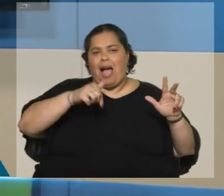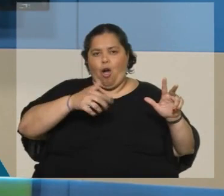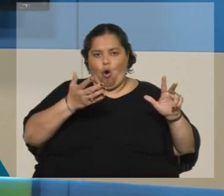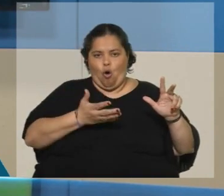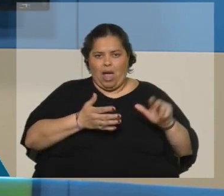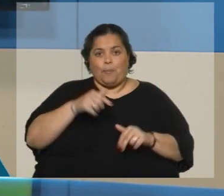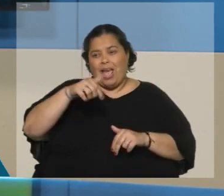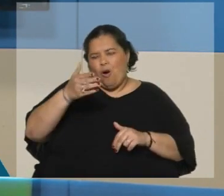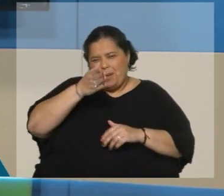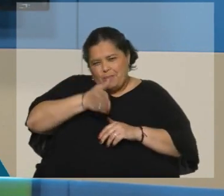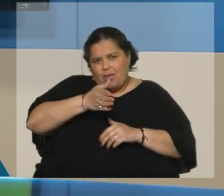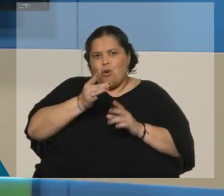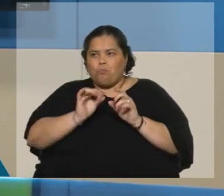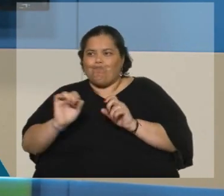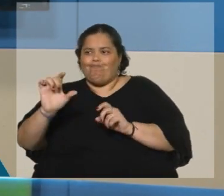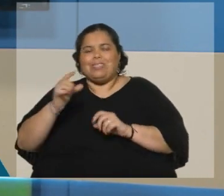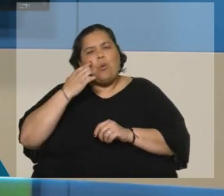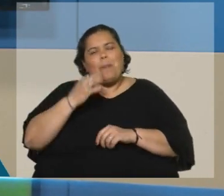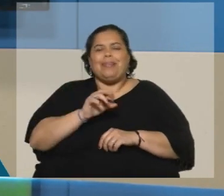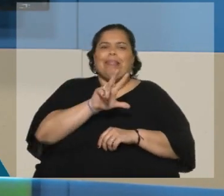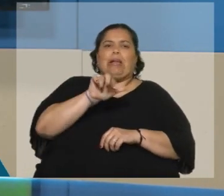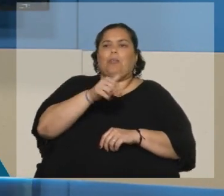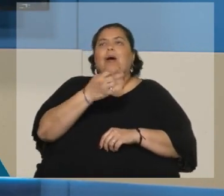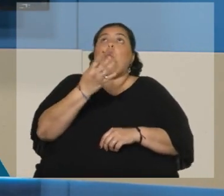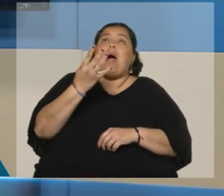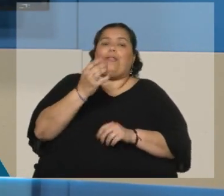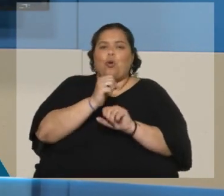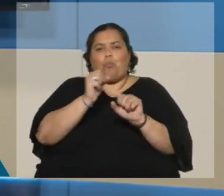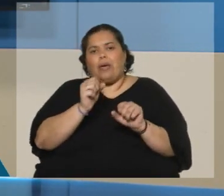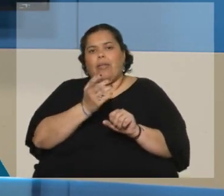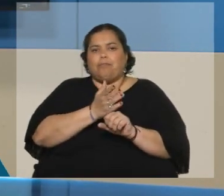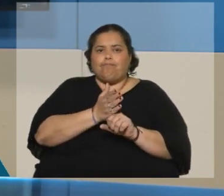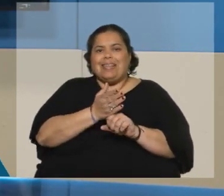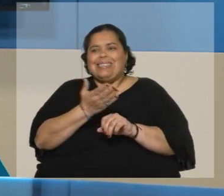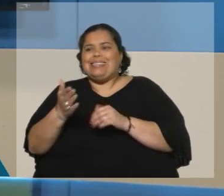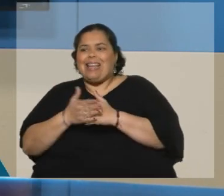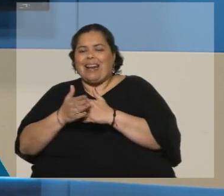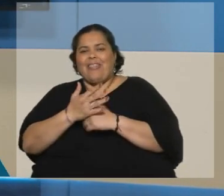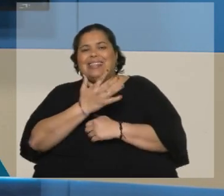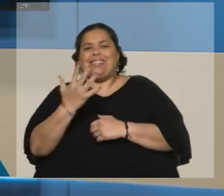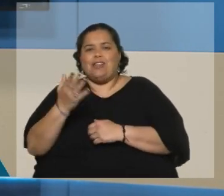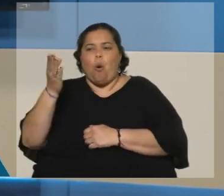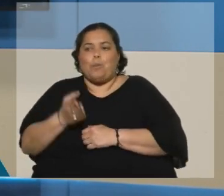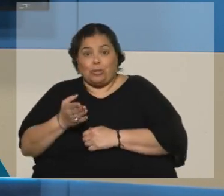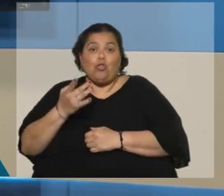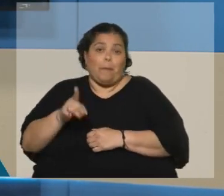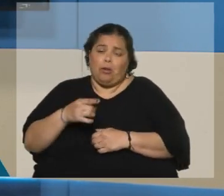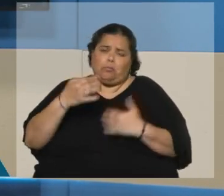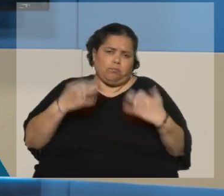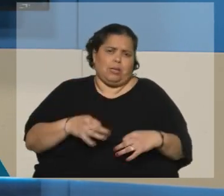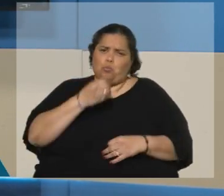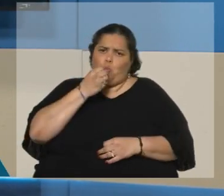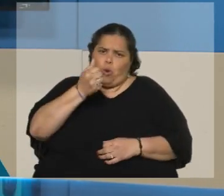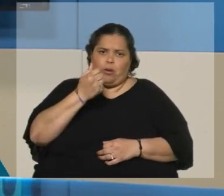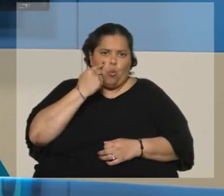Seguramente no vamos a andar en este tres y fracción, cuatro, quizás andemos más cerca del 5%, pero es indudablemente una